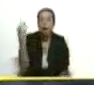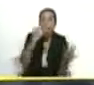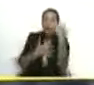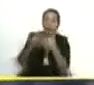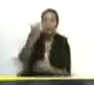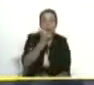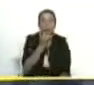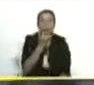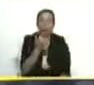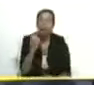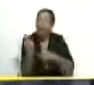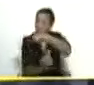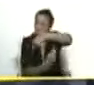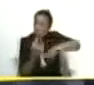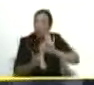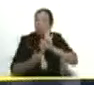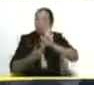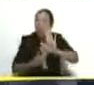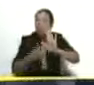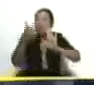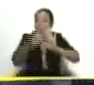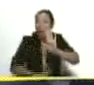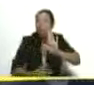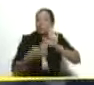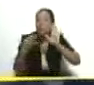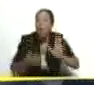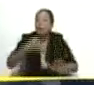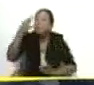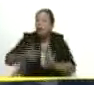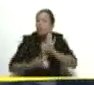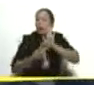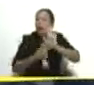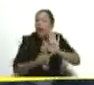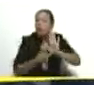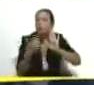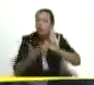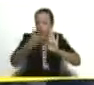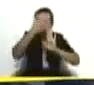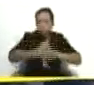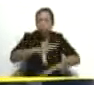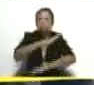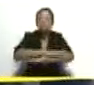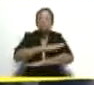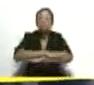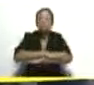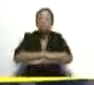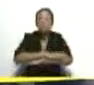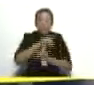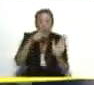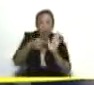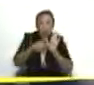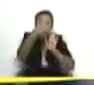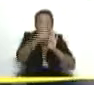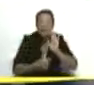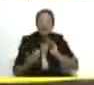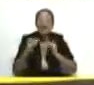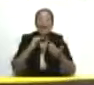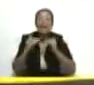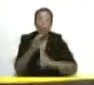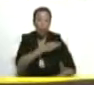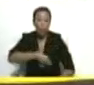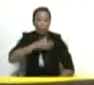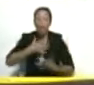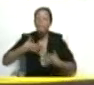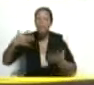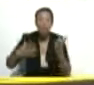Porque la revolución tiene que demostrar siempre que desde el punto de vista ético, moral